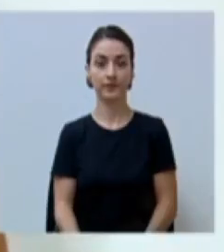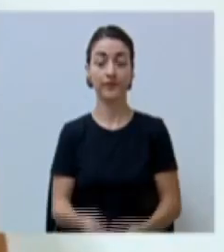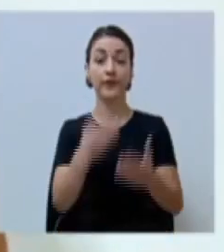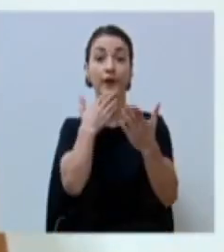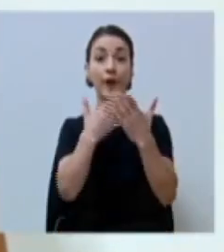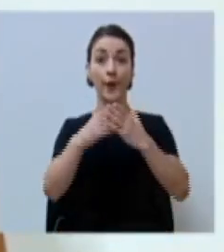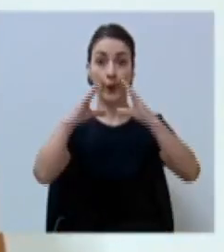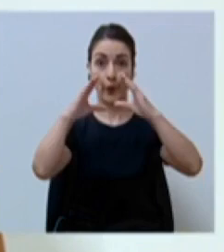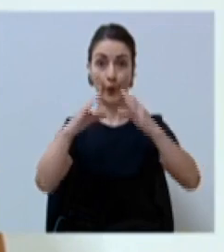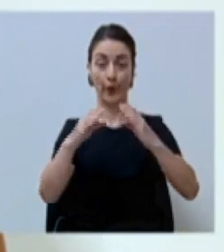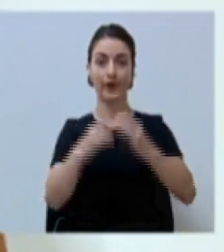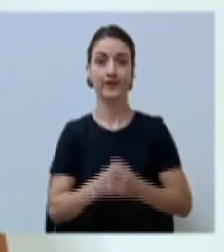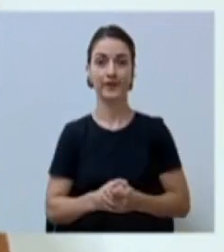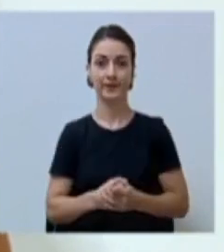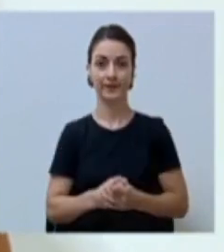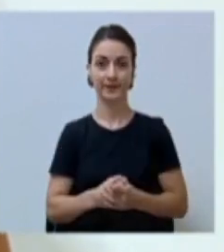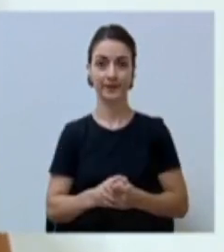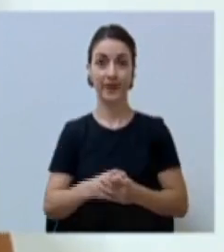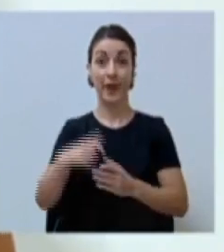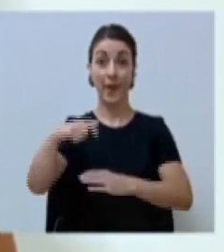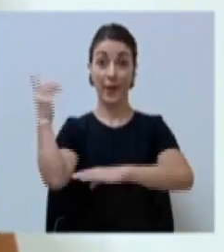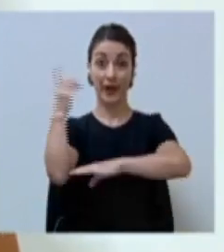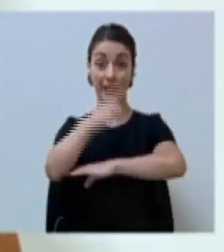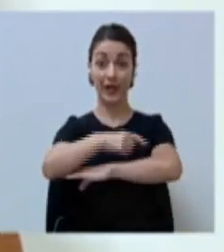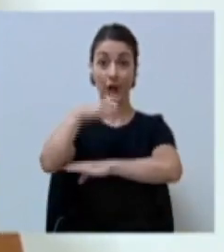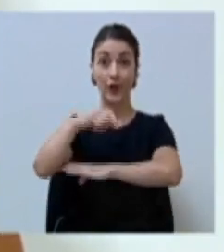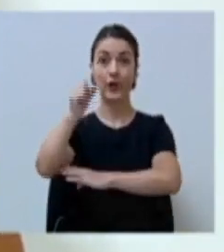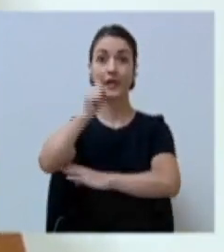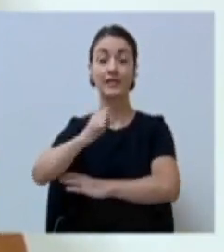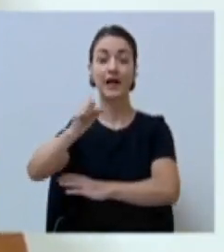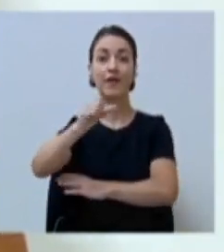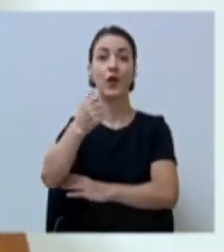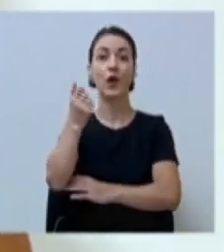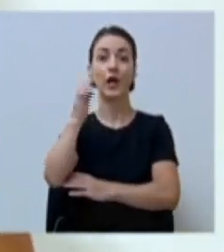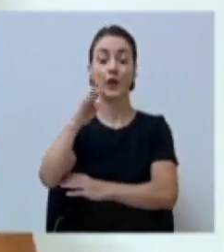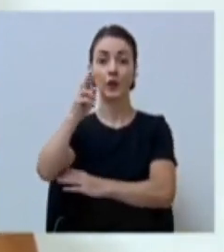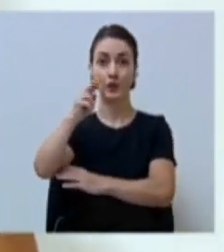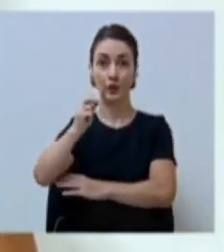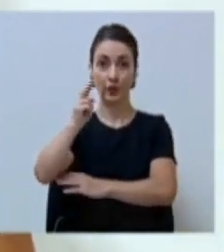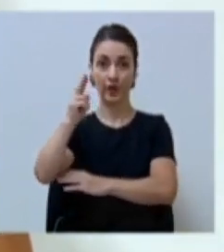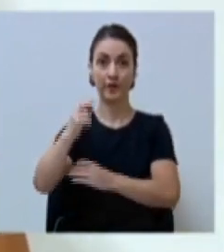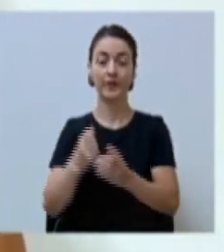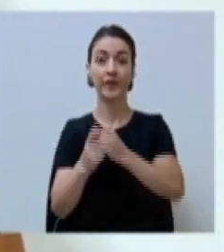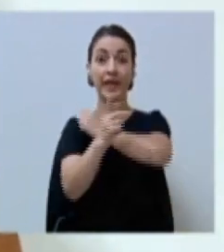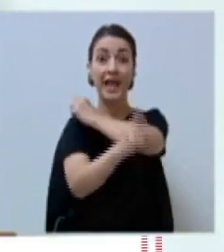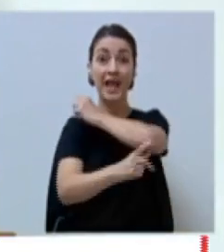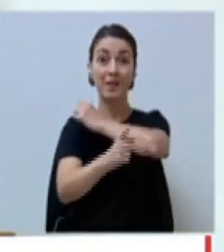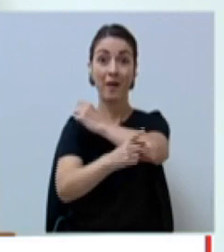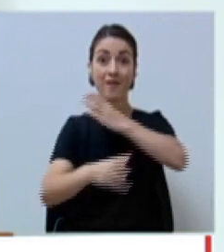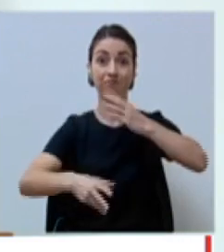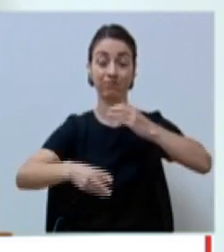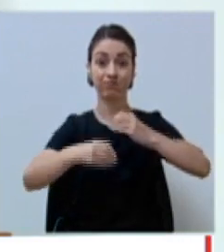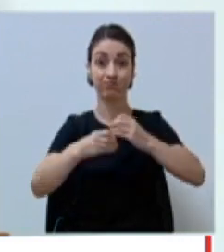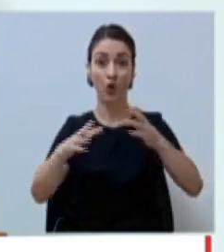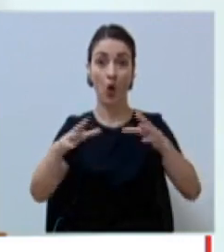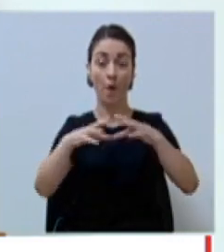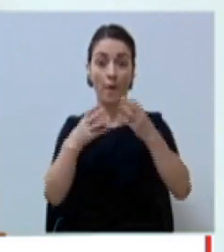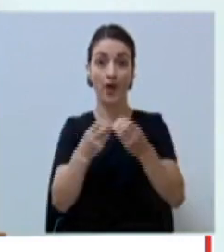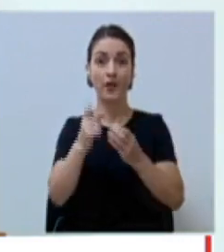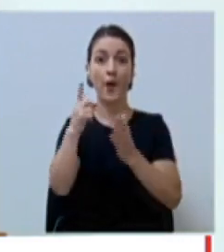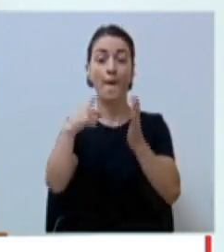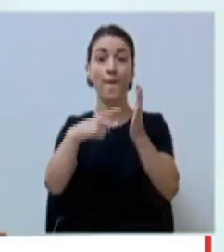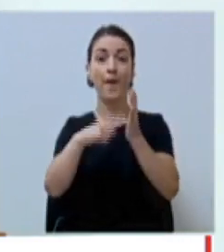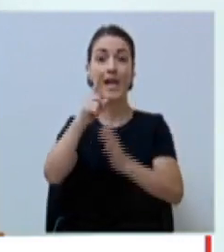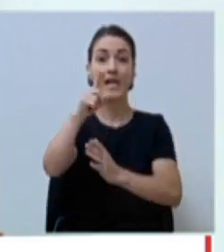Buenas tardes. Para el día de hoy, sábado 14 de noviembre, el país registra un total de 1